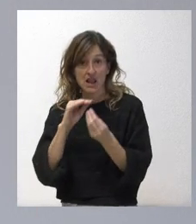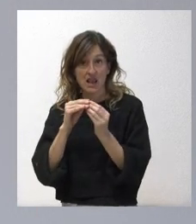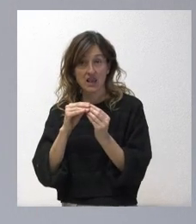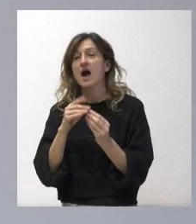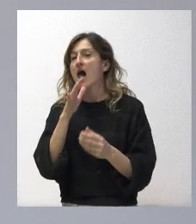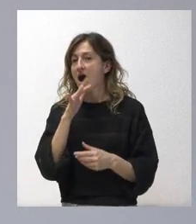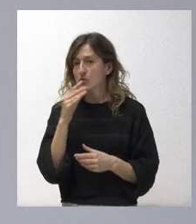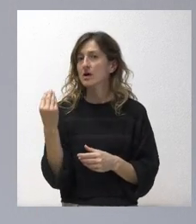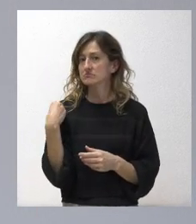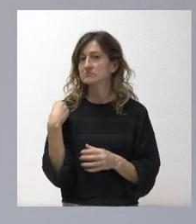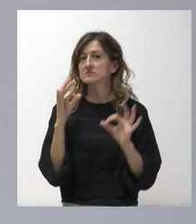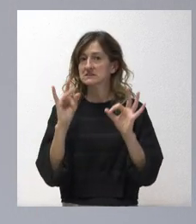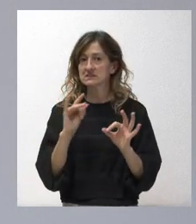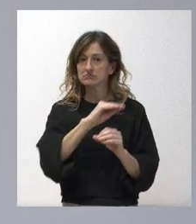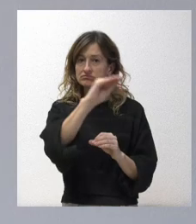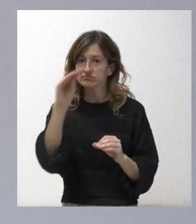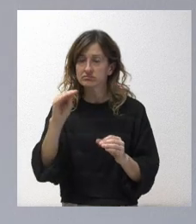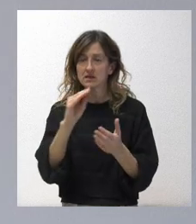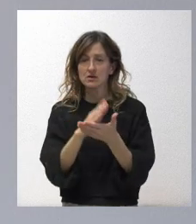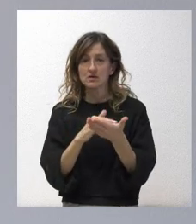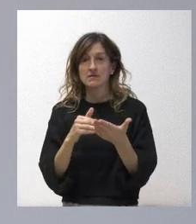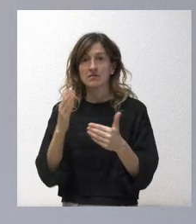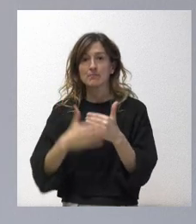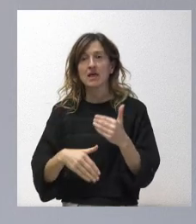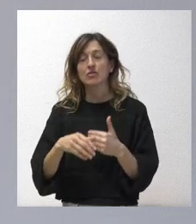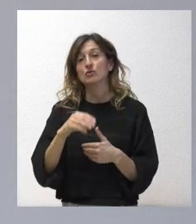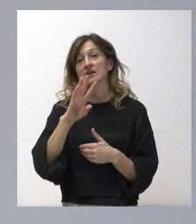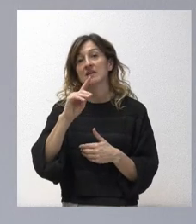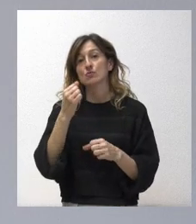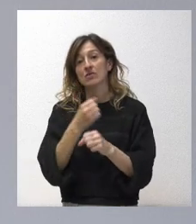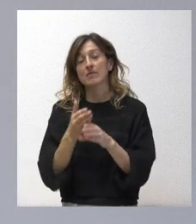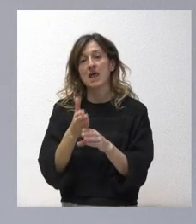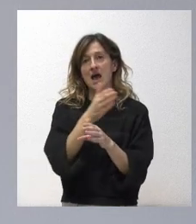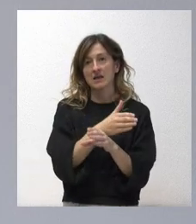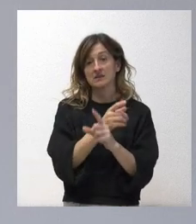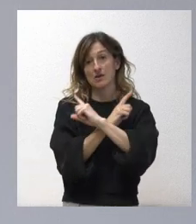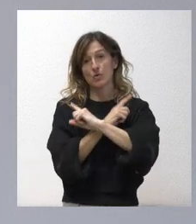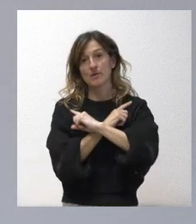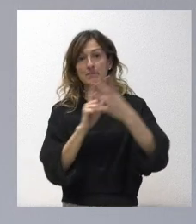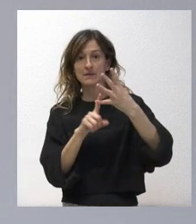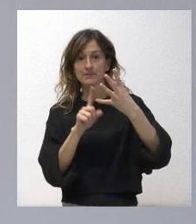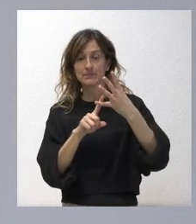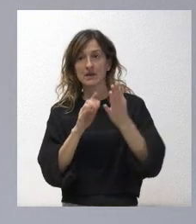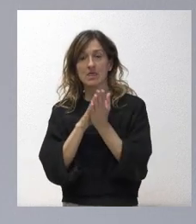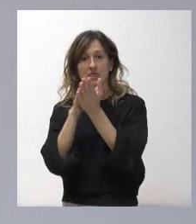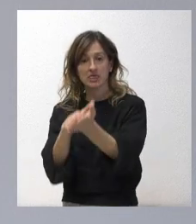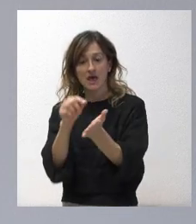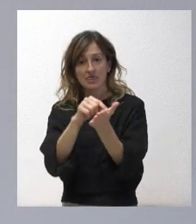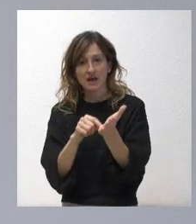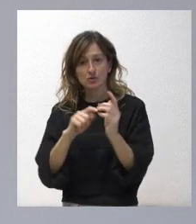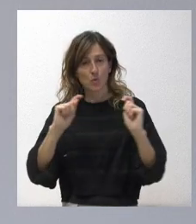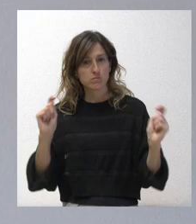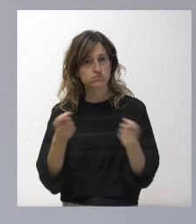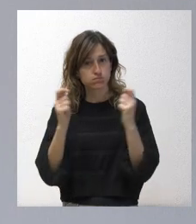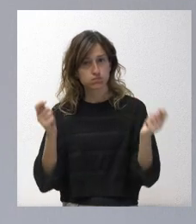está haciendo ahora y tenemos de plazo antes del 31 de diciembre. Y a finales de noviembre, Castilla y León tendrá esos datos y los publicitará